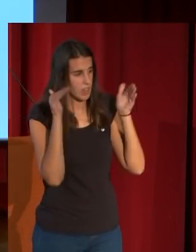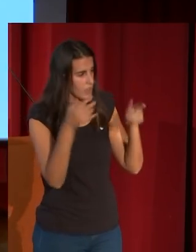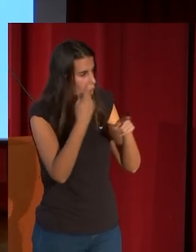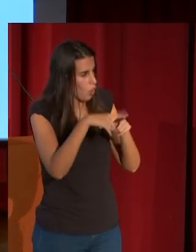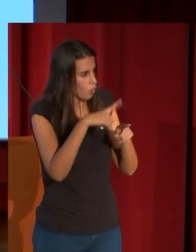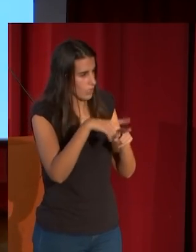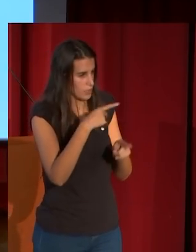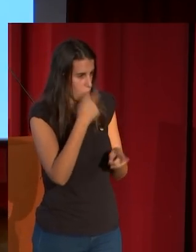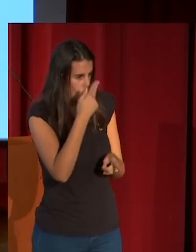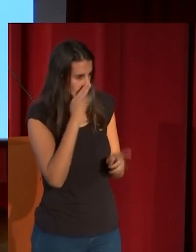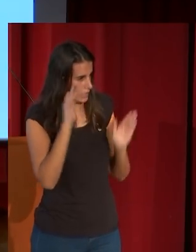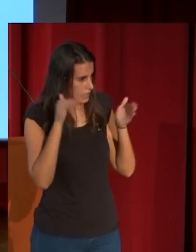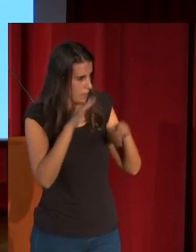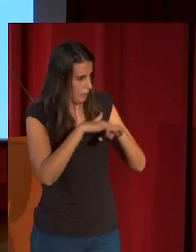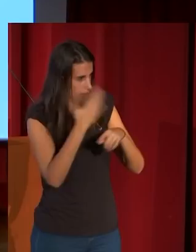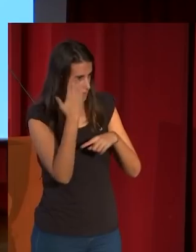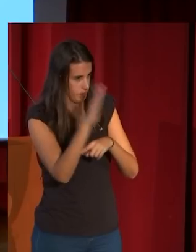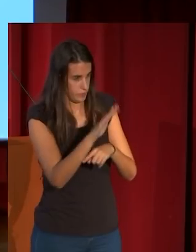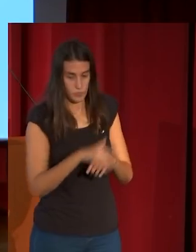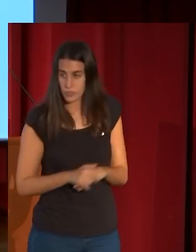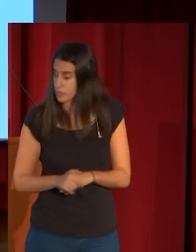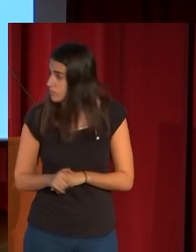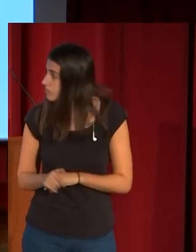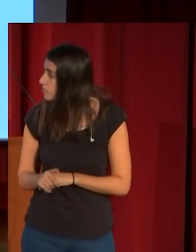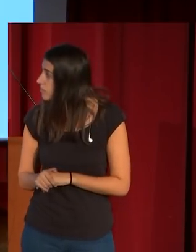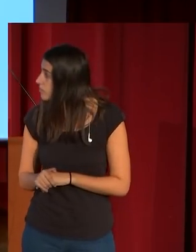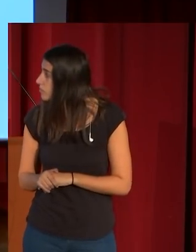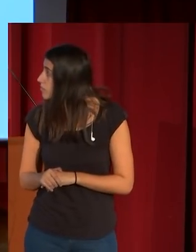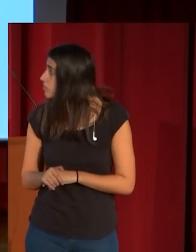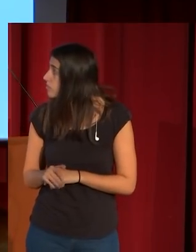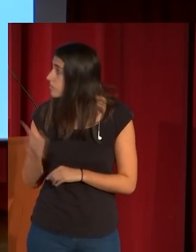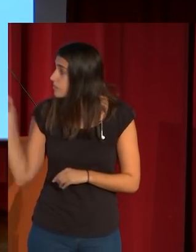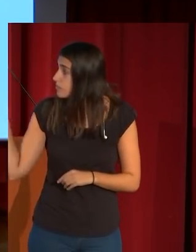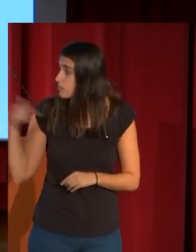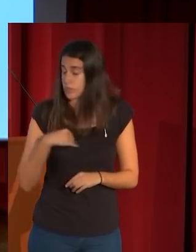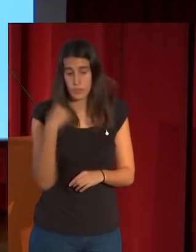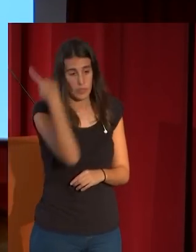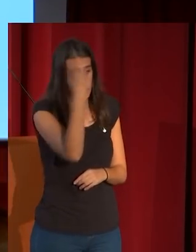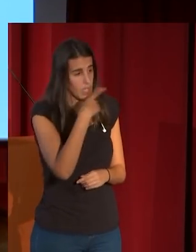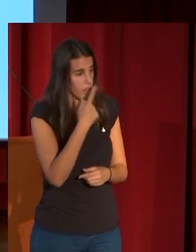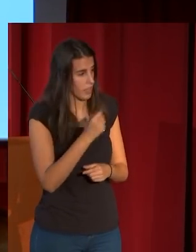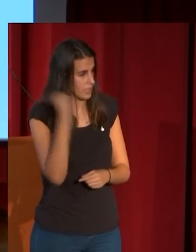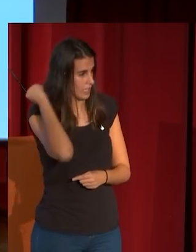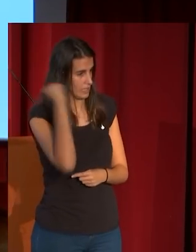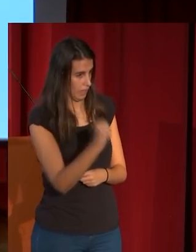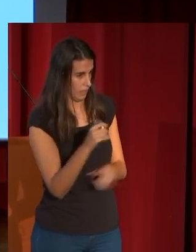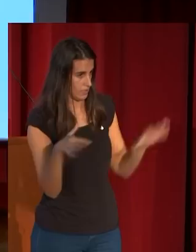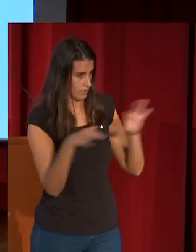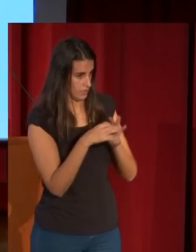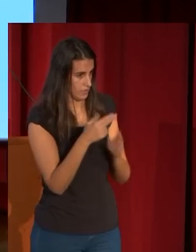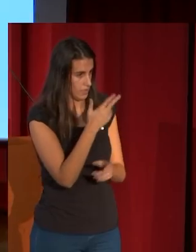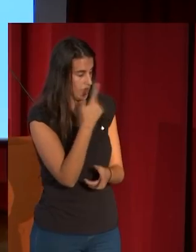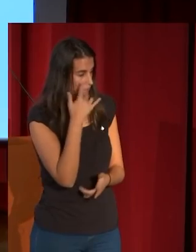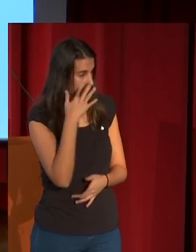interesa. O bien esta, que nos da una idea del interés que tienen estas cabezas de las lanzas de Velázquez, porque en una